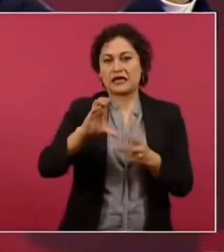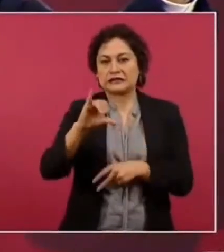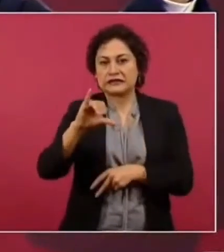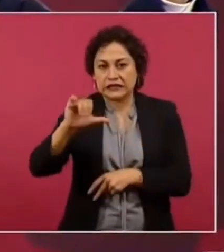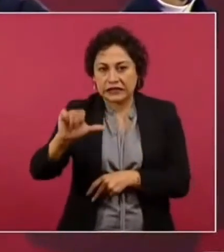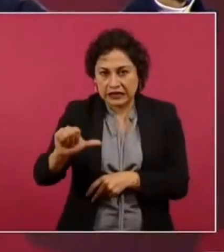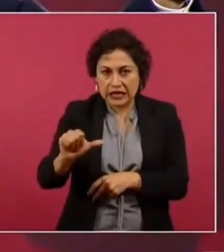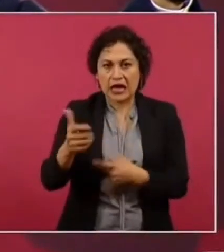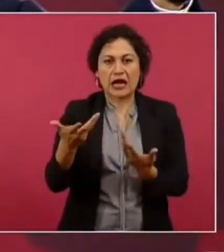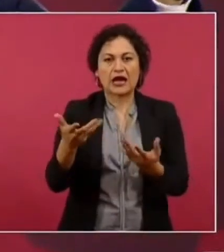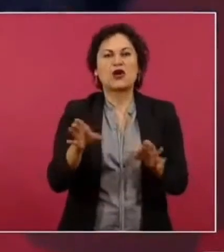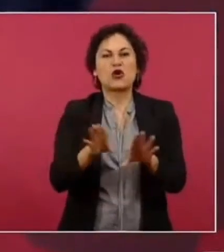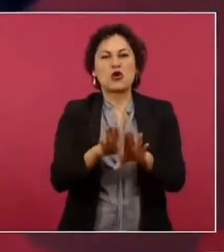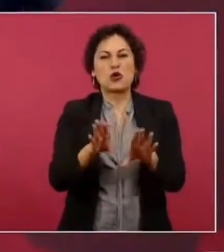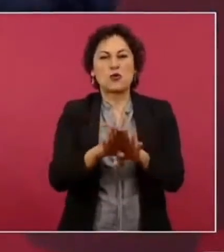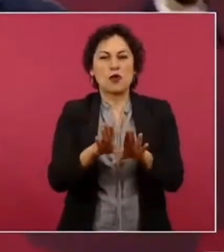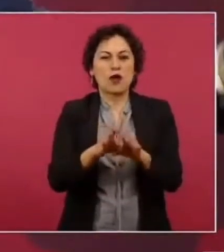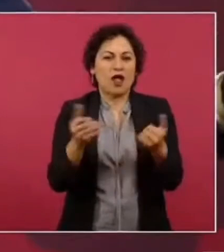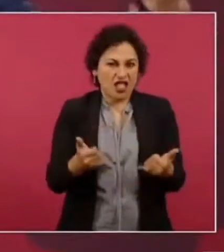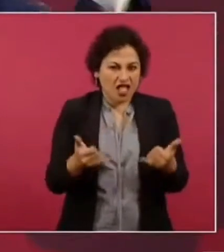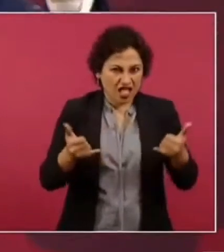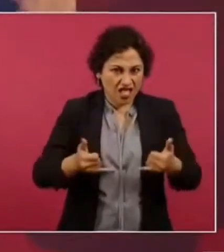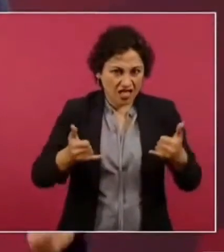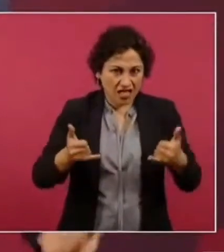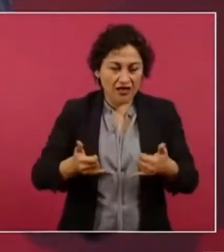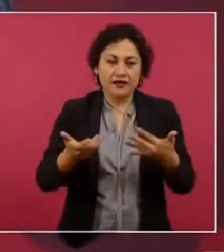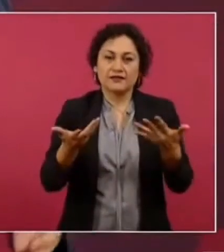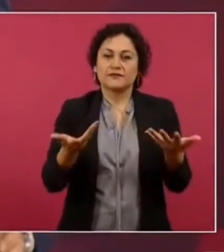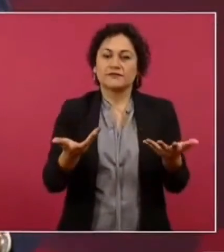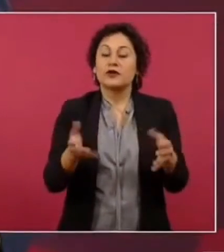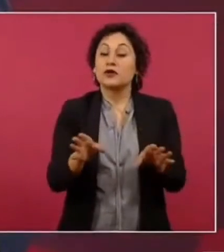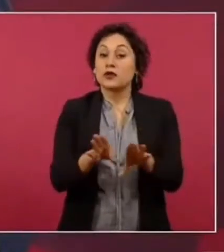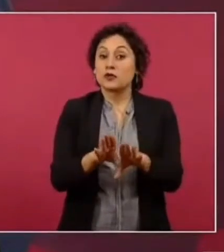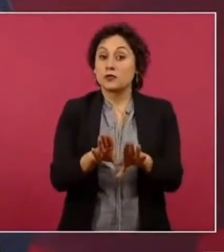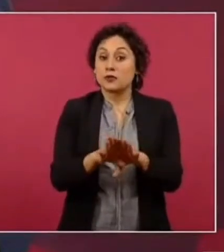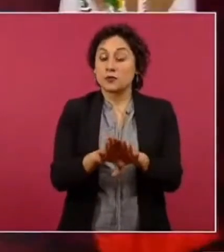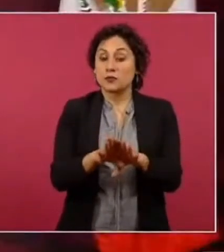hacen que no tienen que ver necesariamente